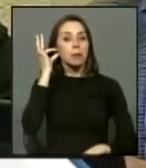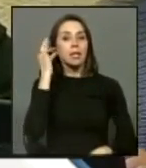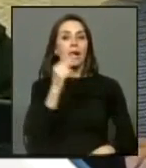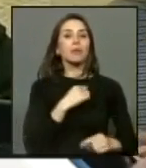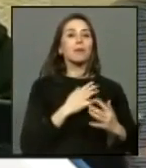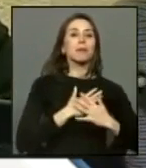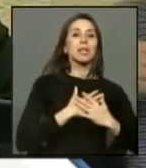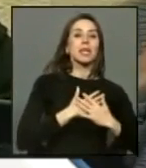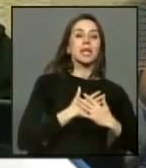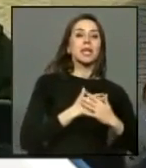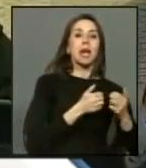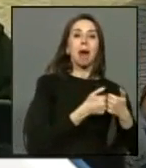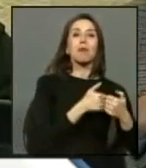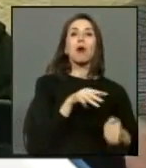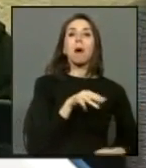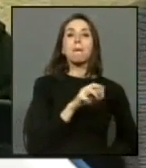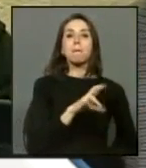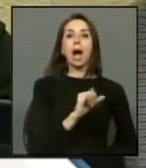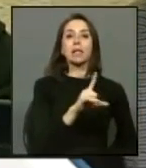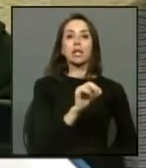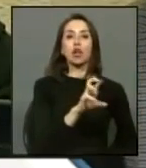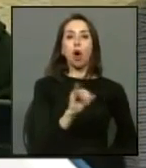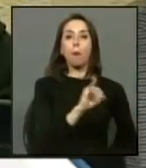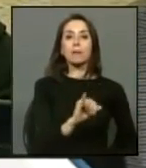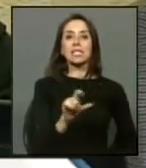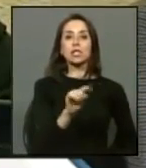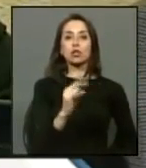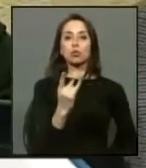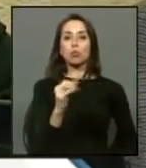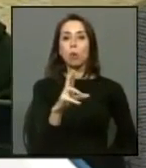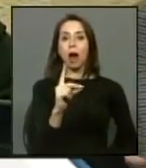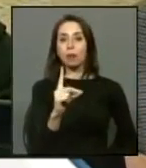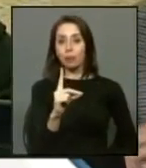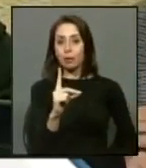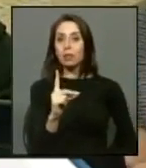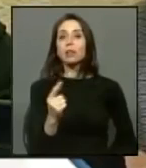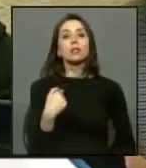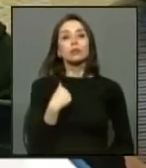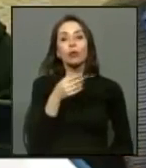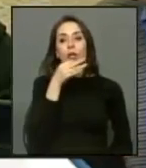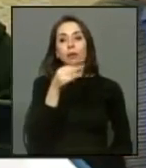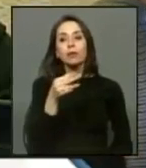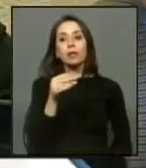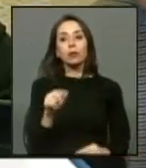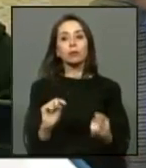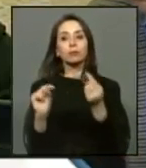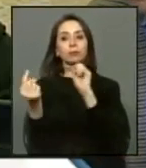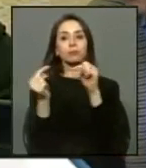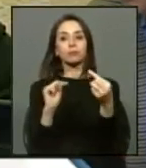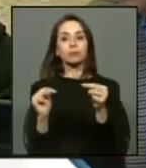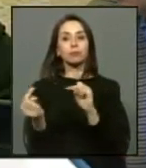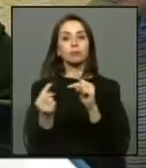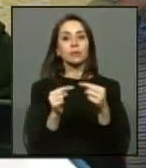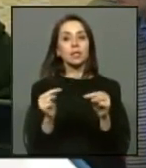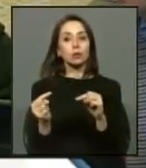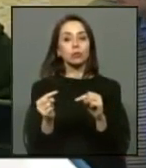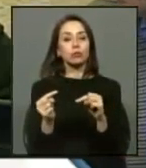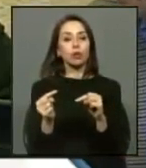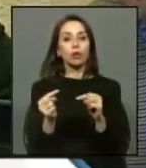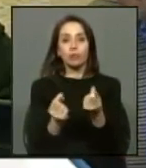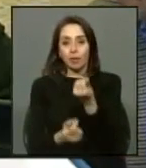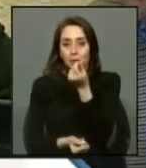amores Mari López Stewart y yo quiero decir que esta discusión material